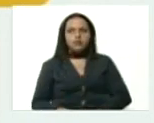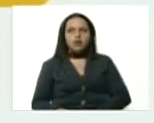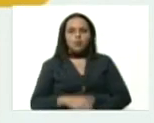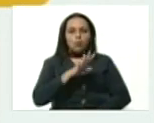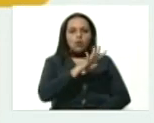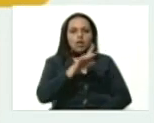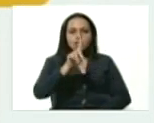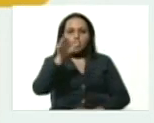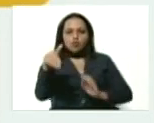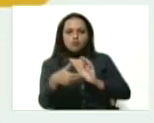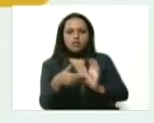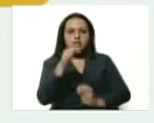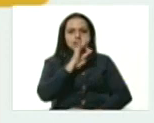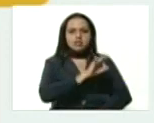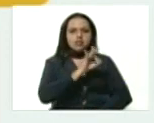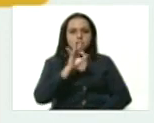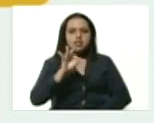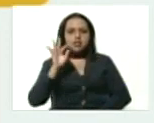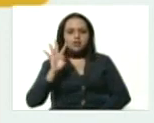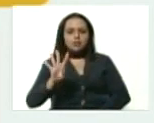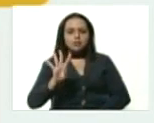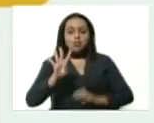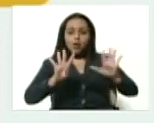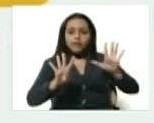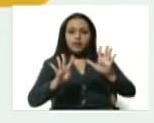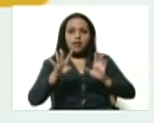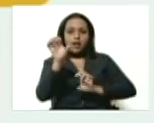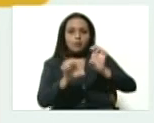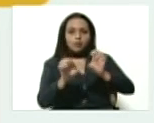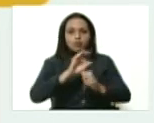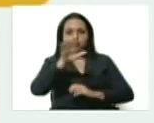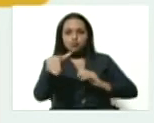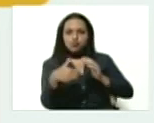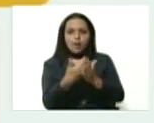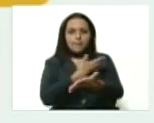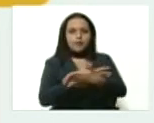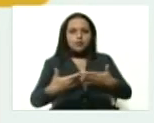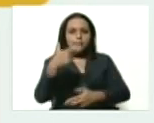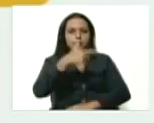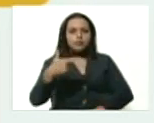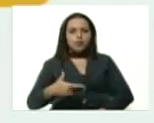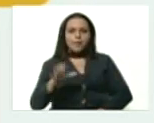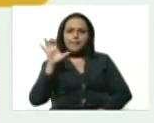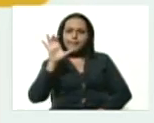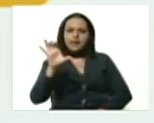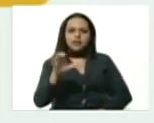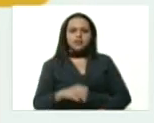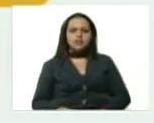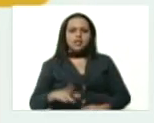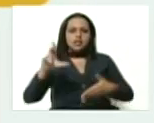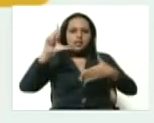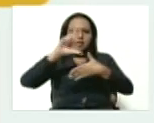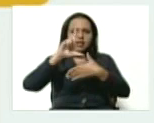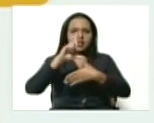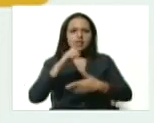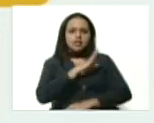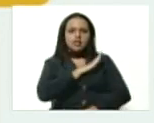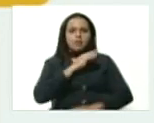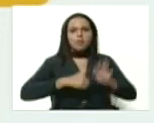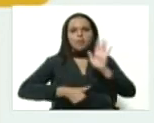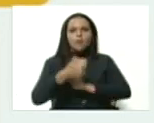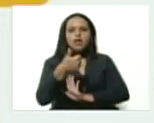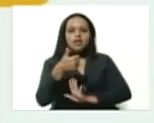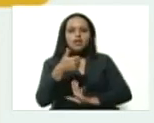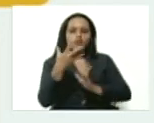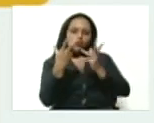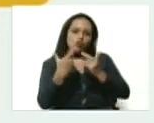.339 pruebas por millón de habitantes. Somos uno de los países de América Latina que tenemos mayor